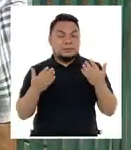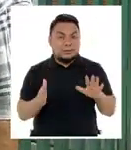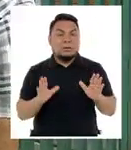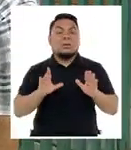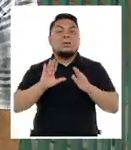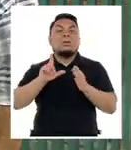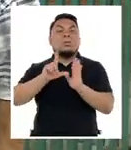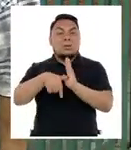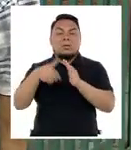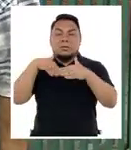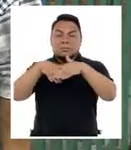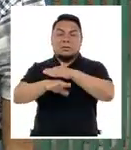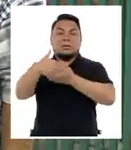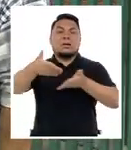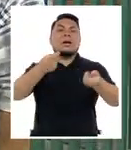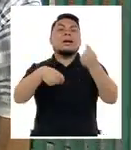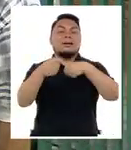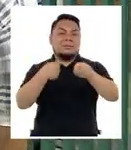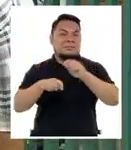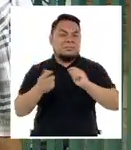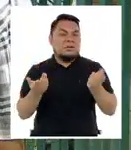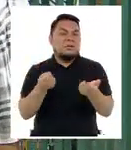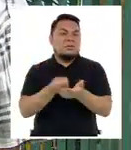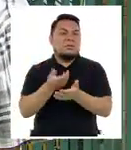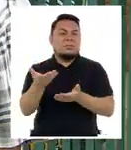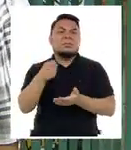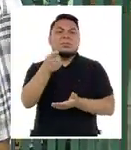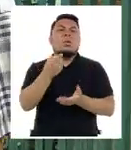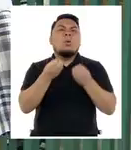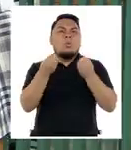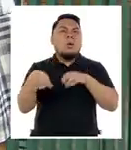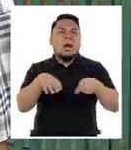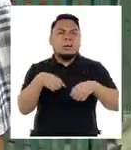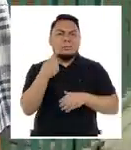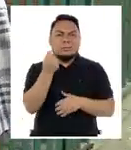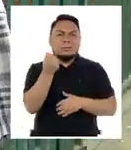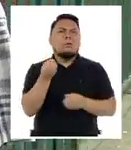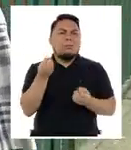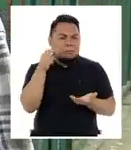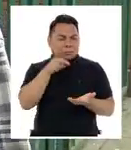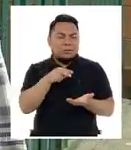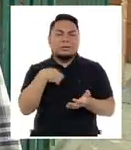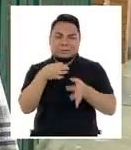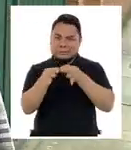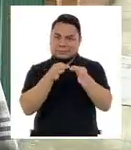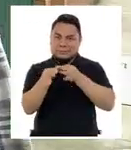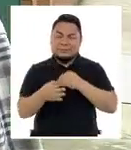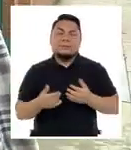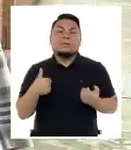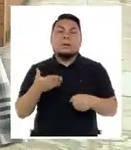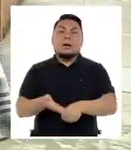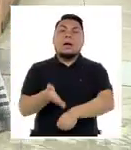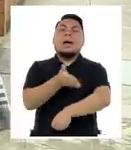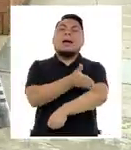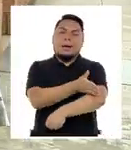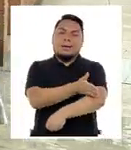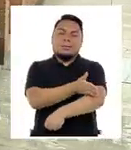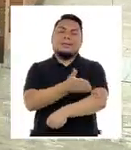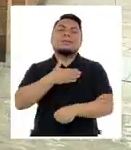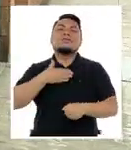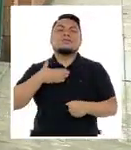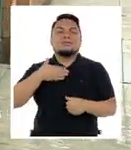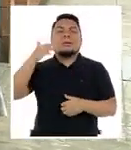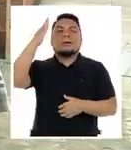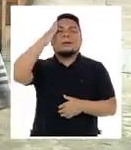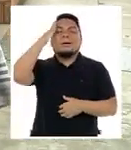Voy a entrar a una bodega a comprar, y ustedes se preguntarán, por ejemplo, ¿cómo hago con el dinero? Y les voy a explicar. De antemano, yo me he